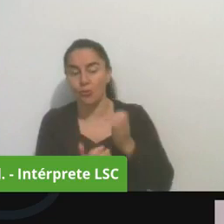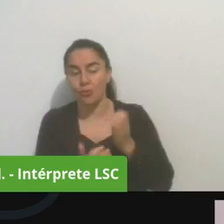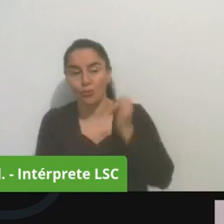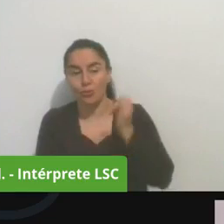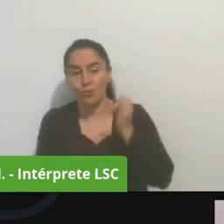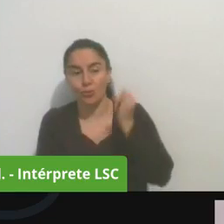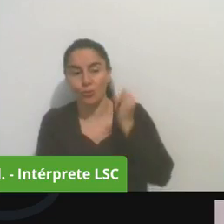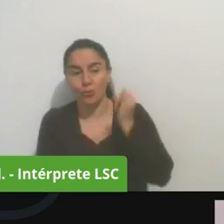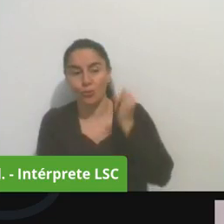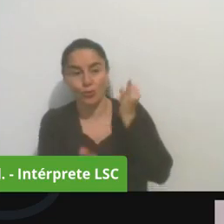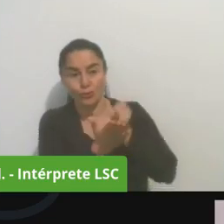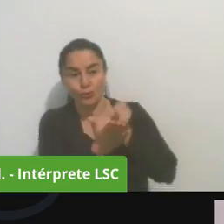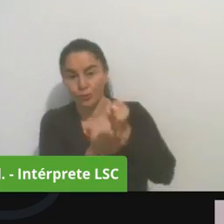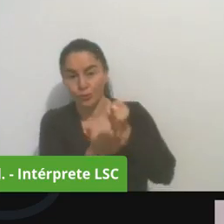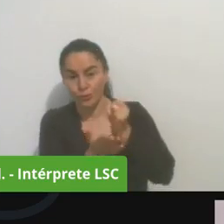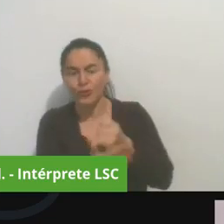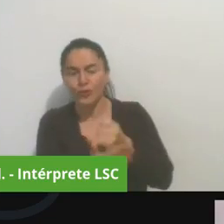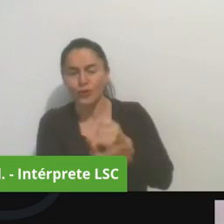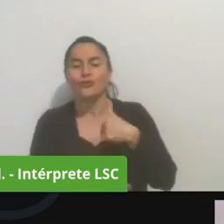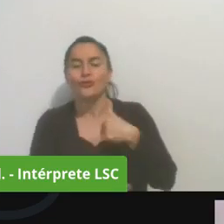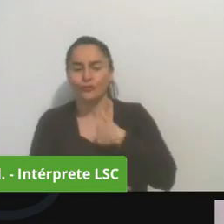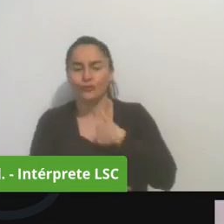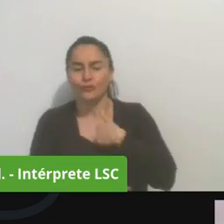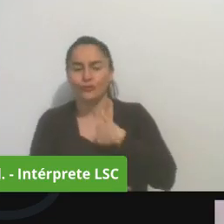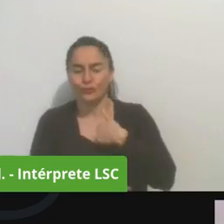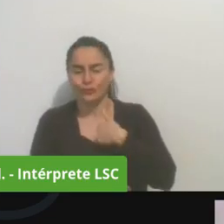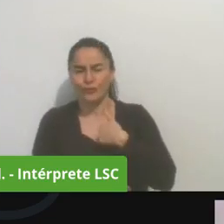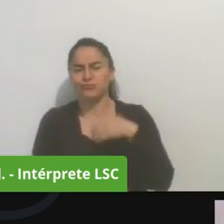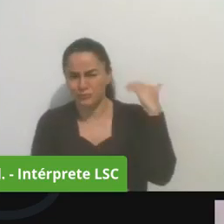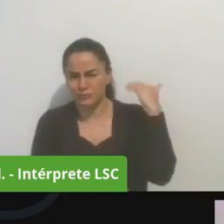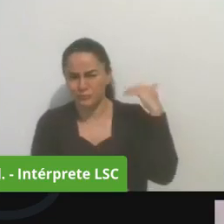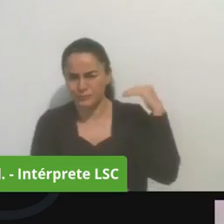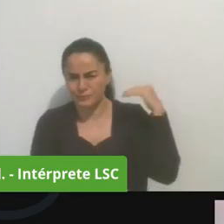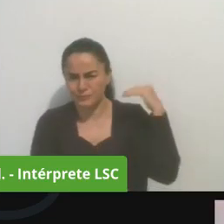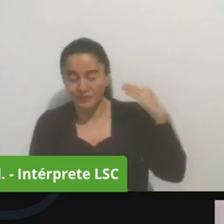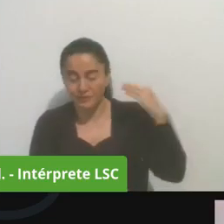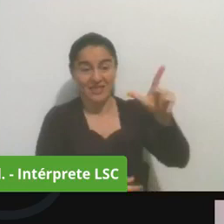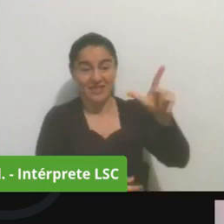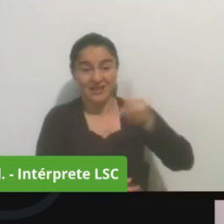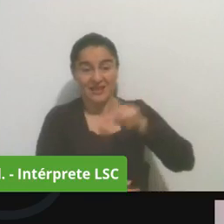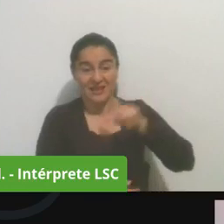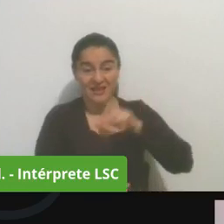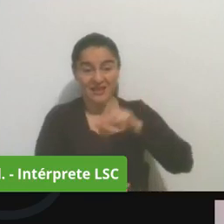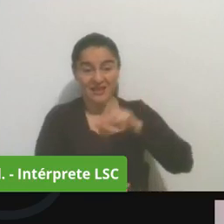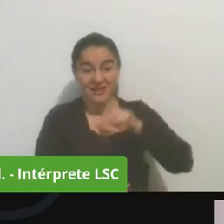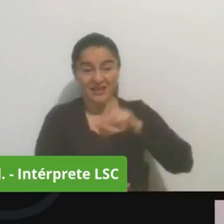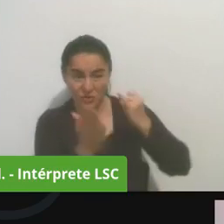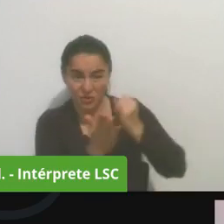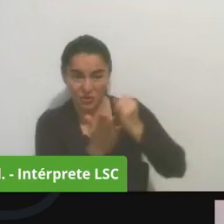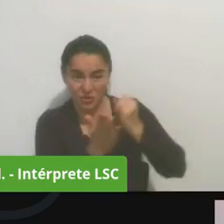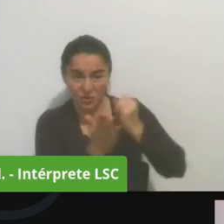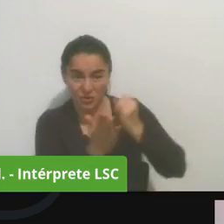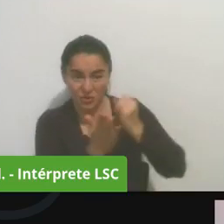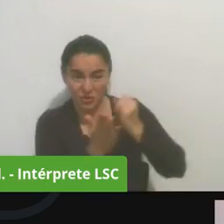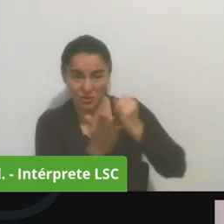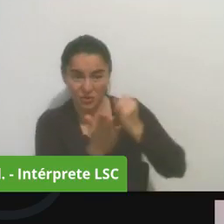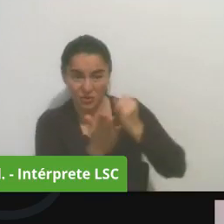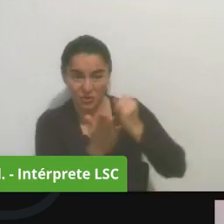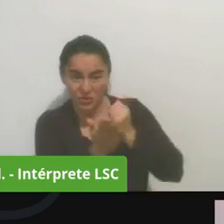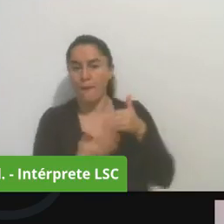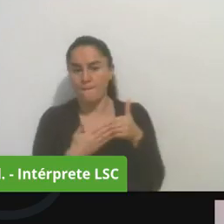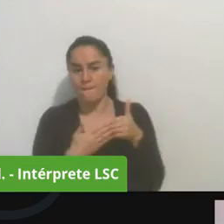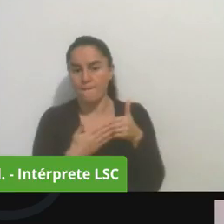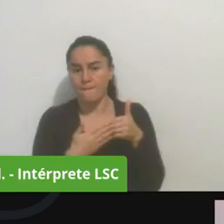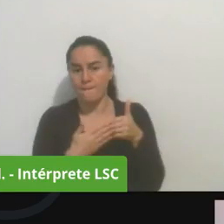líderes que han salido de procesos comunales están en alto de representación pues yo empecé en una junta junta de normandía y hoy la alcaldesa y por la